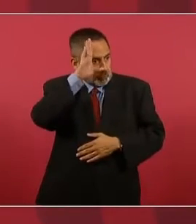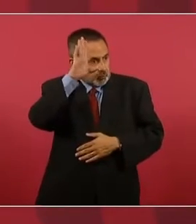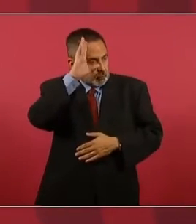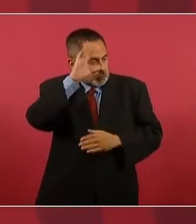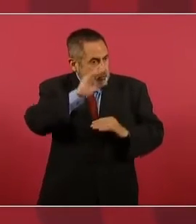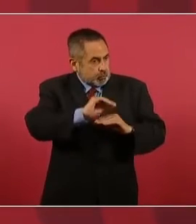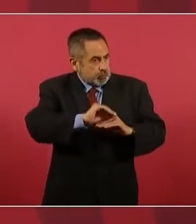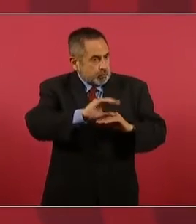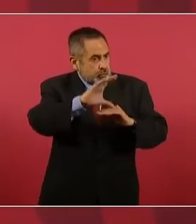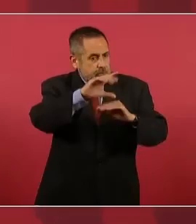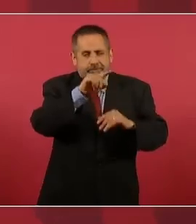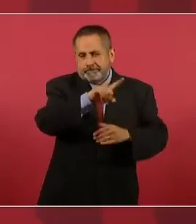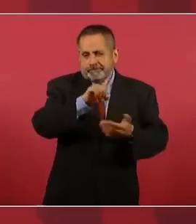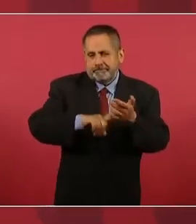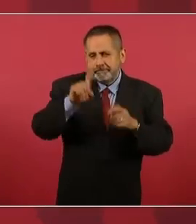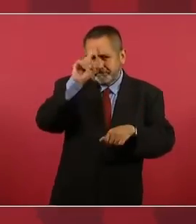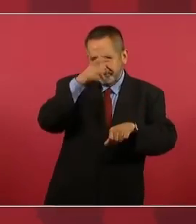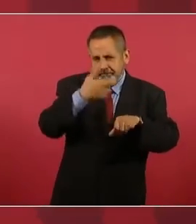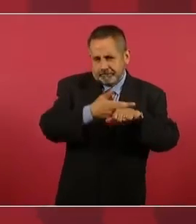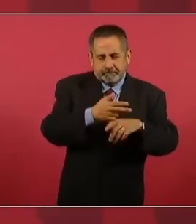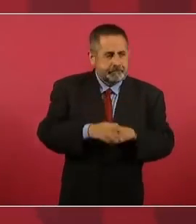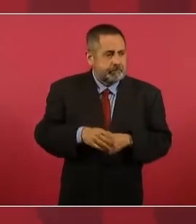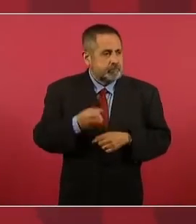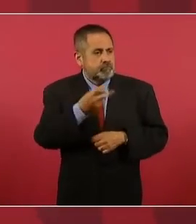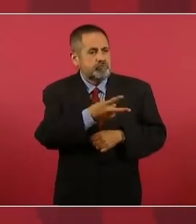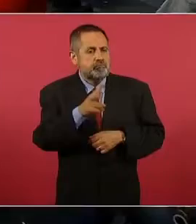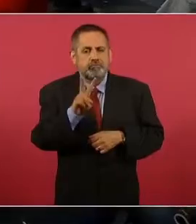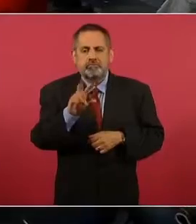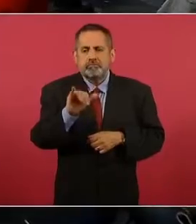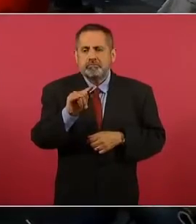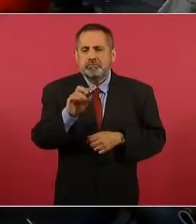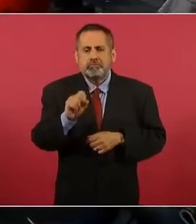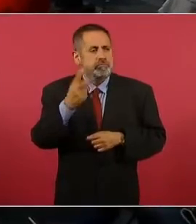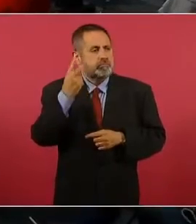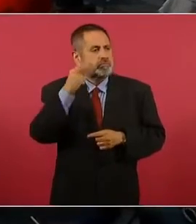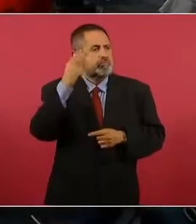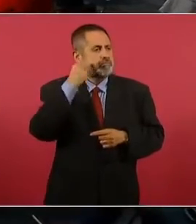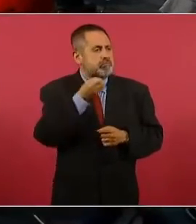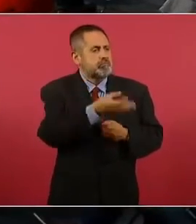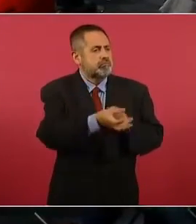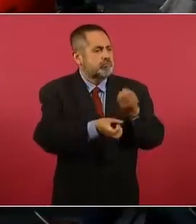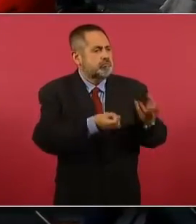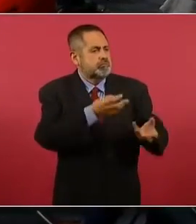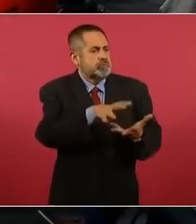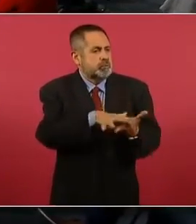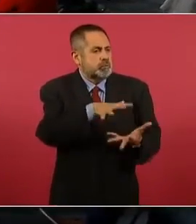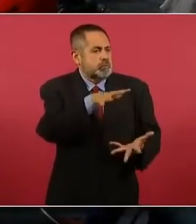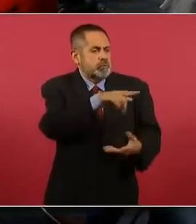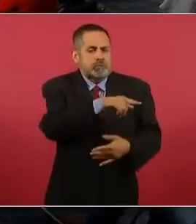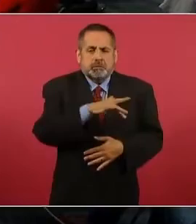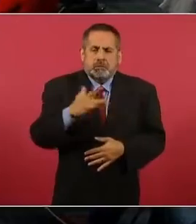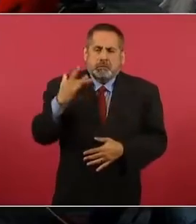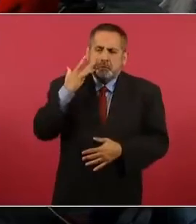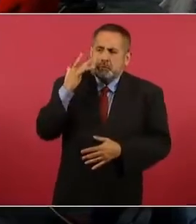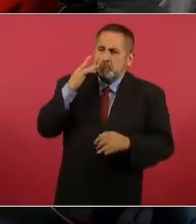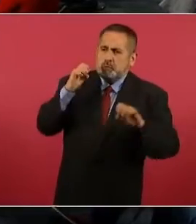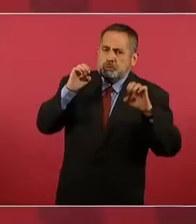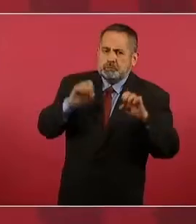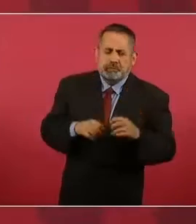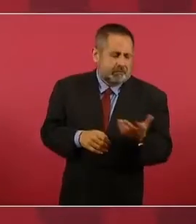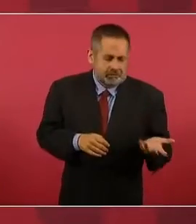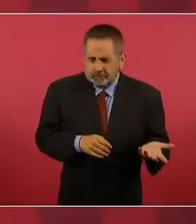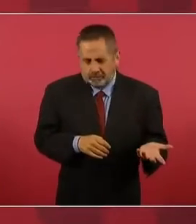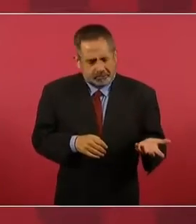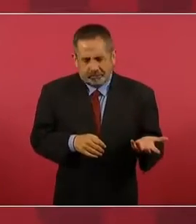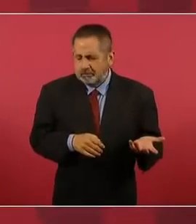consejeros viáticos, todos los lujos que se dan. No